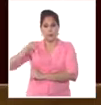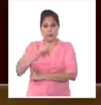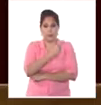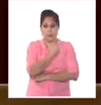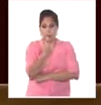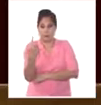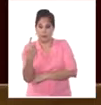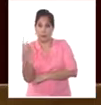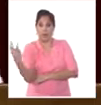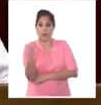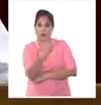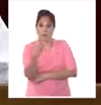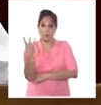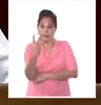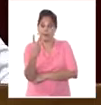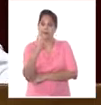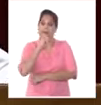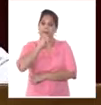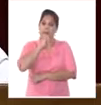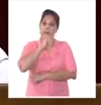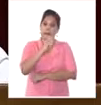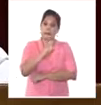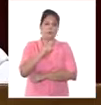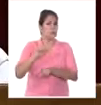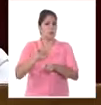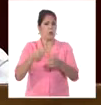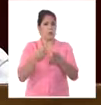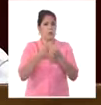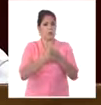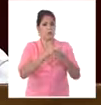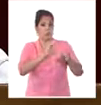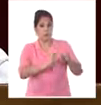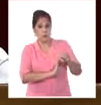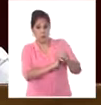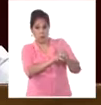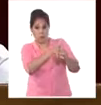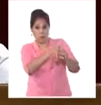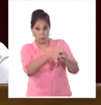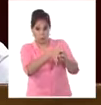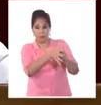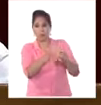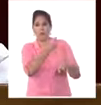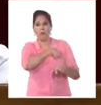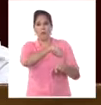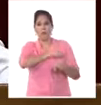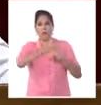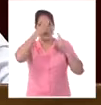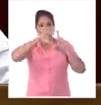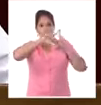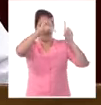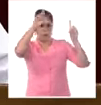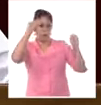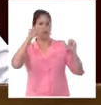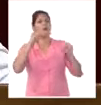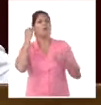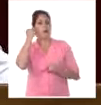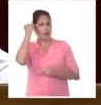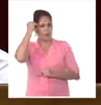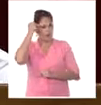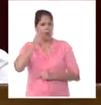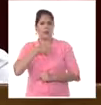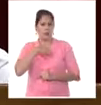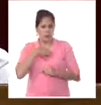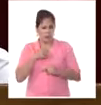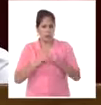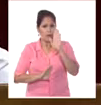uno de estos momentos, como lo hicimos durante el enfrentamiento a la COVID-19, el pueblo cubano demostró su capacidad de crecerse